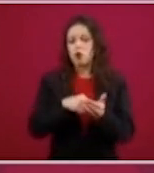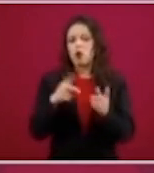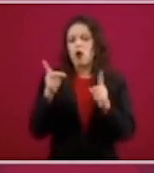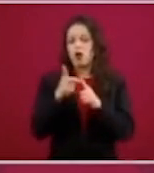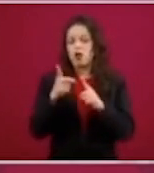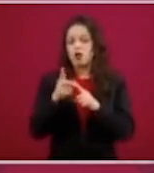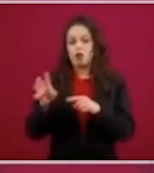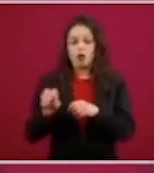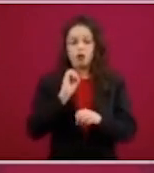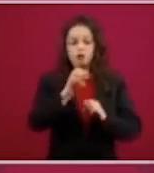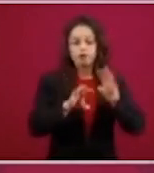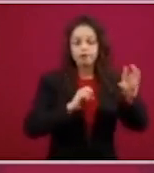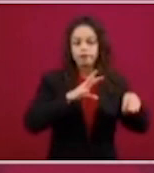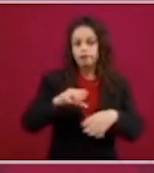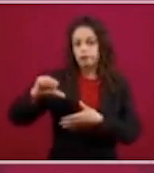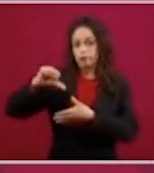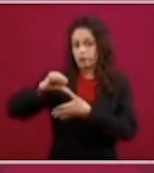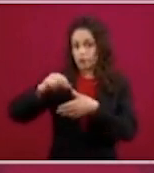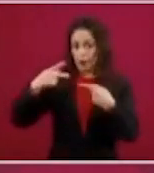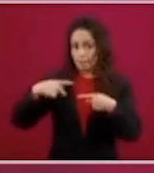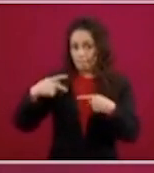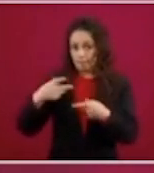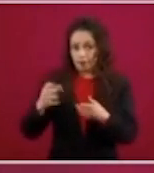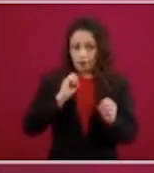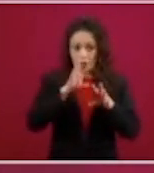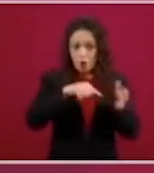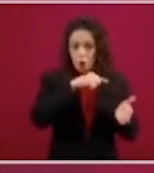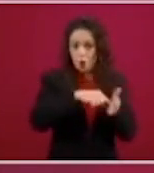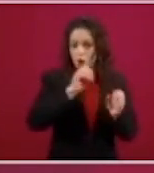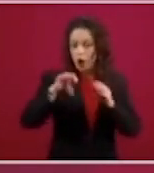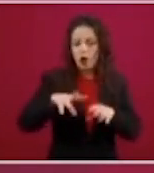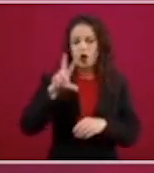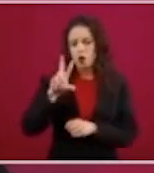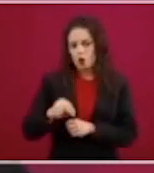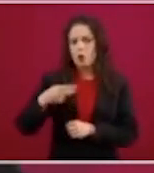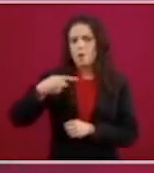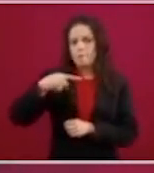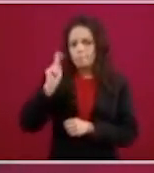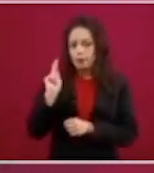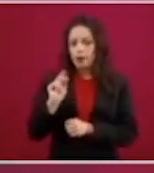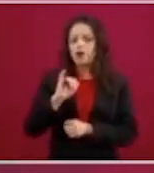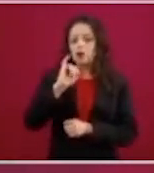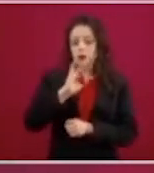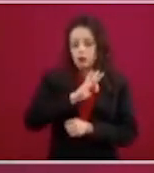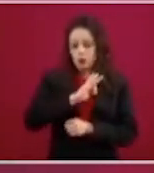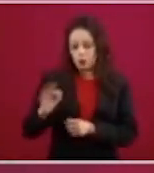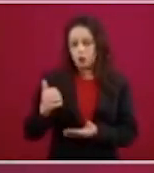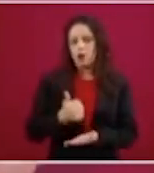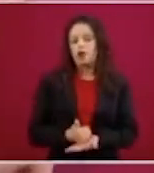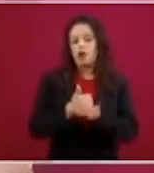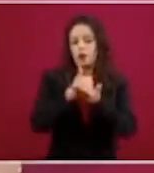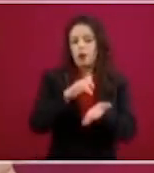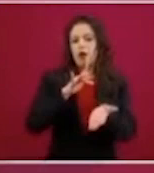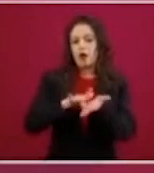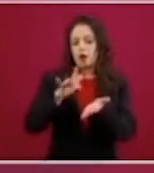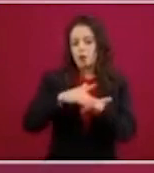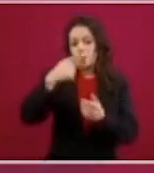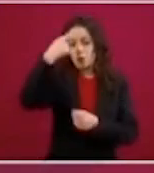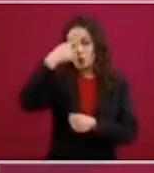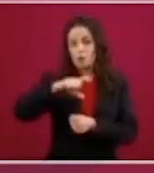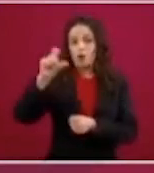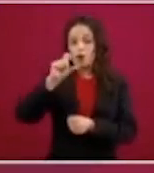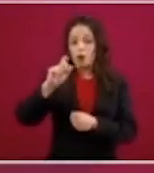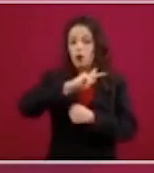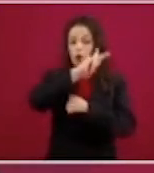país, eso no lo estamos haciendo, sí estamos accediendo y facilitando su regreso a sus países cuando sus países lo aceptan